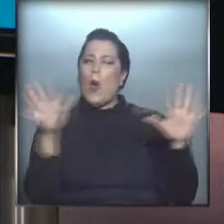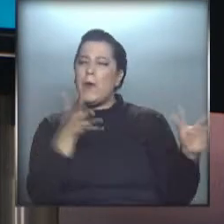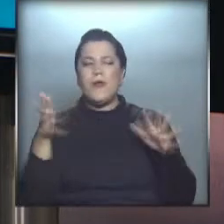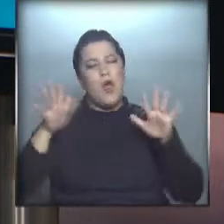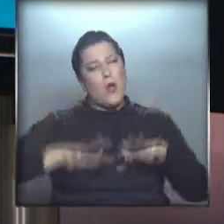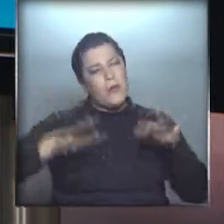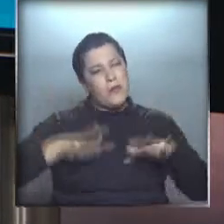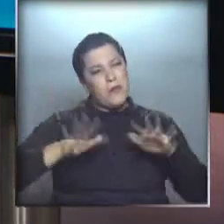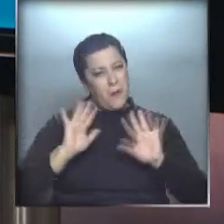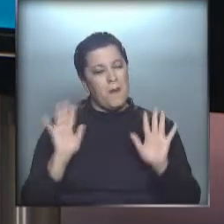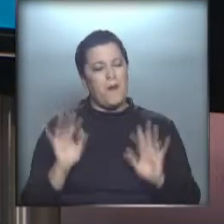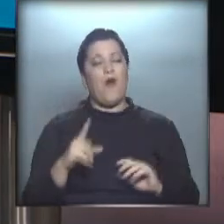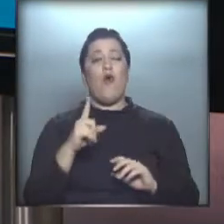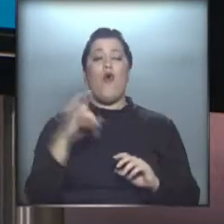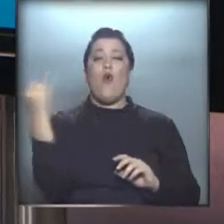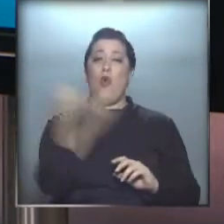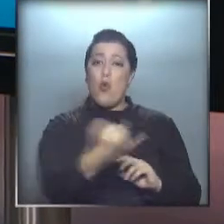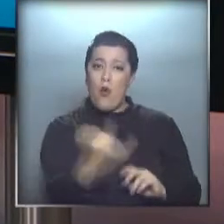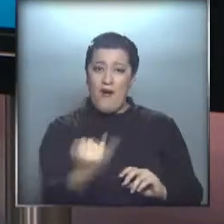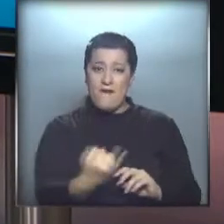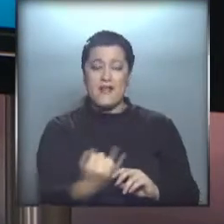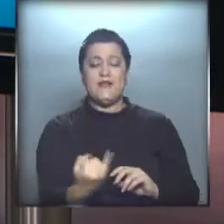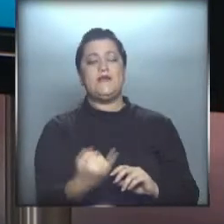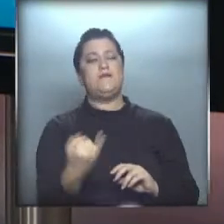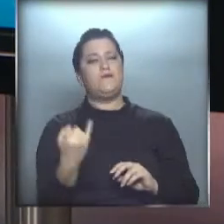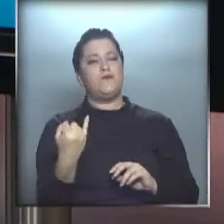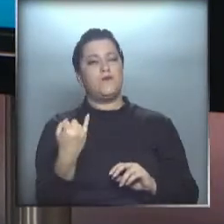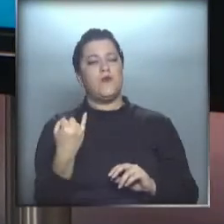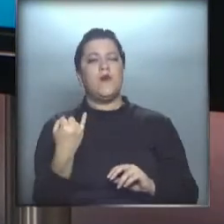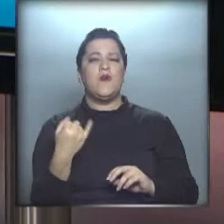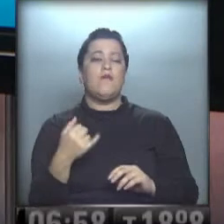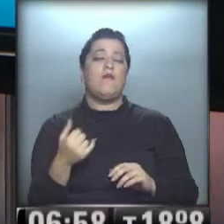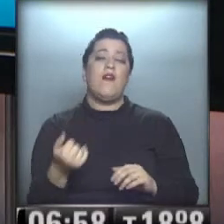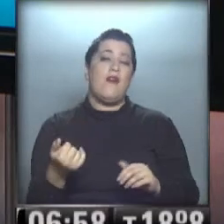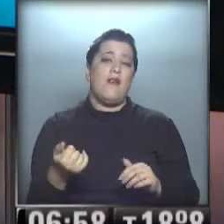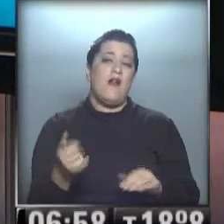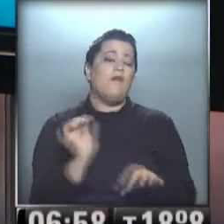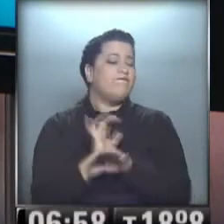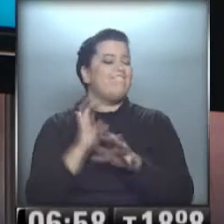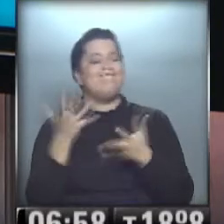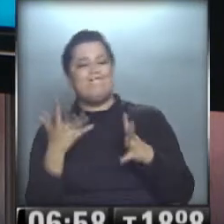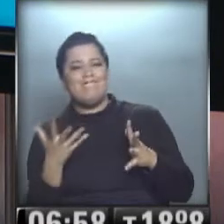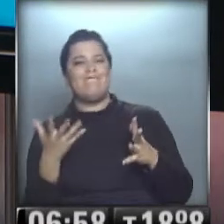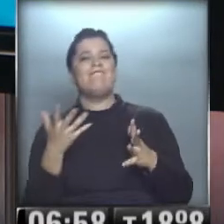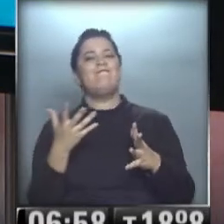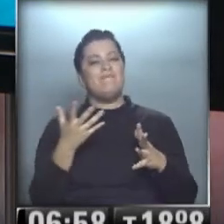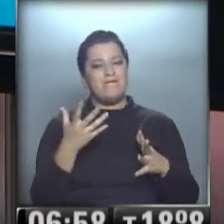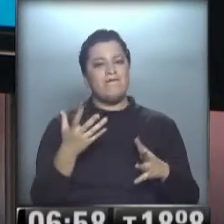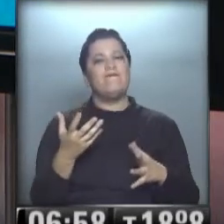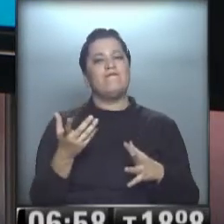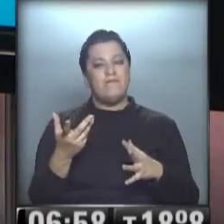eso está bueno. Bueno, jueves, bueno, no hay mucho descanso. Les decía, la anomalía, la presencia del niño